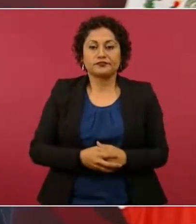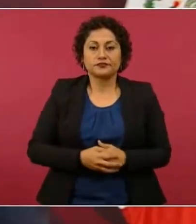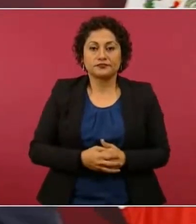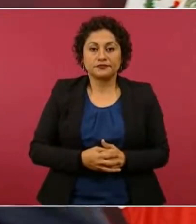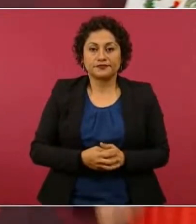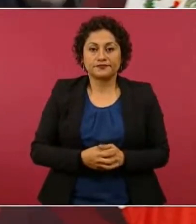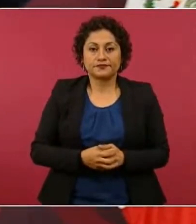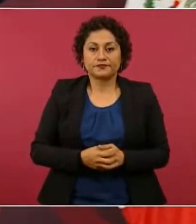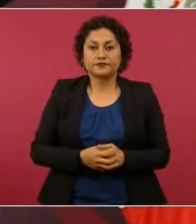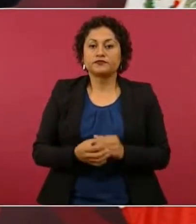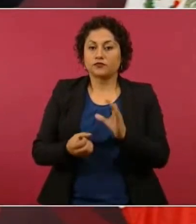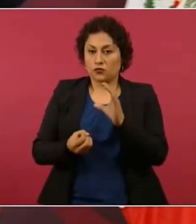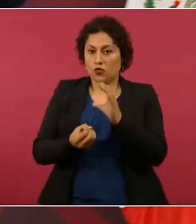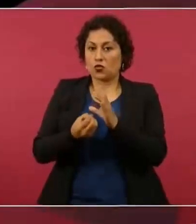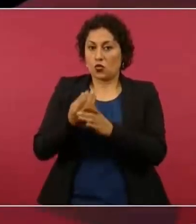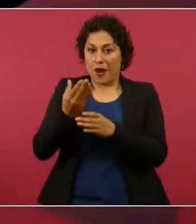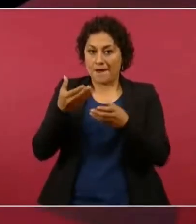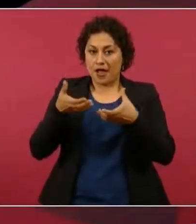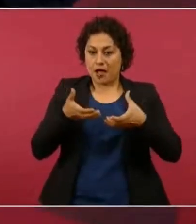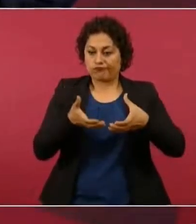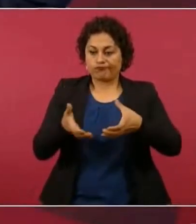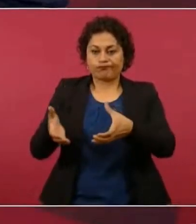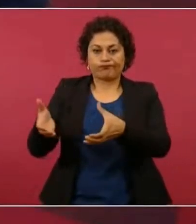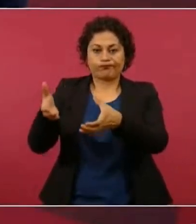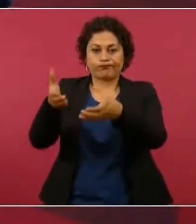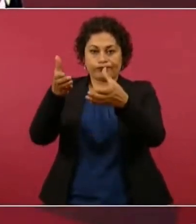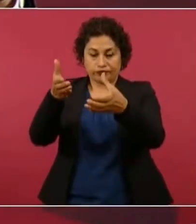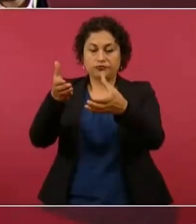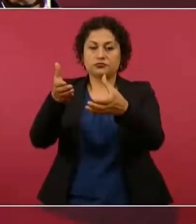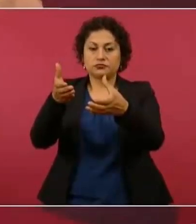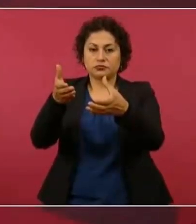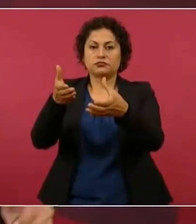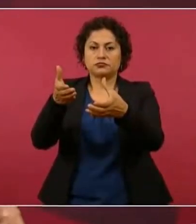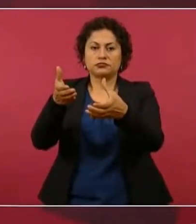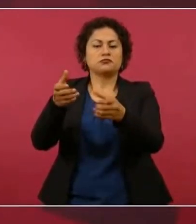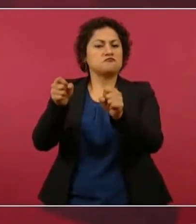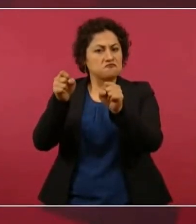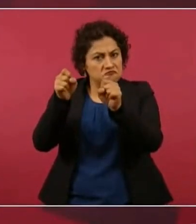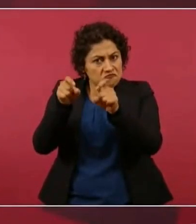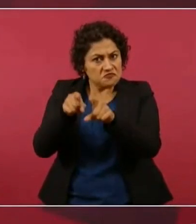Una nueva vialidad. Y seguimos construyendo el tren